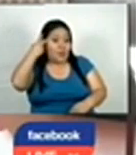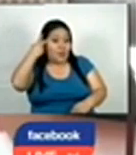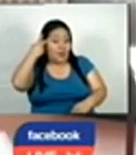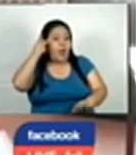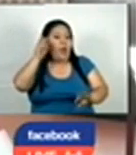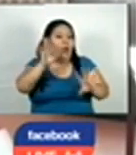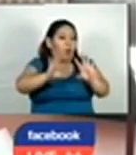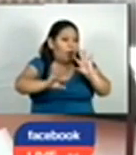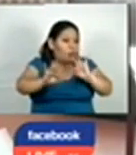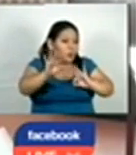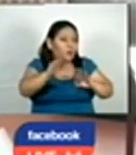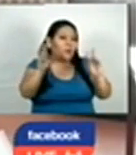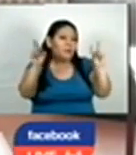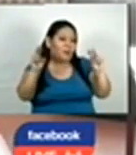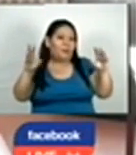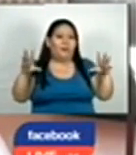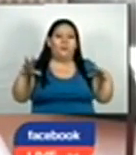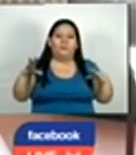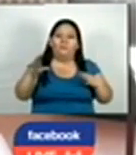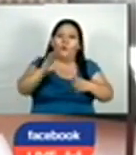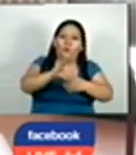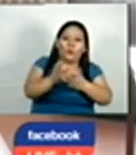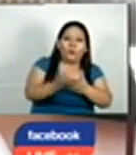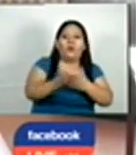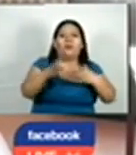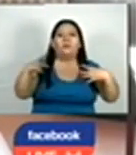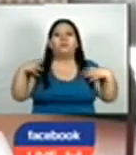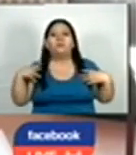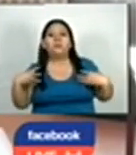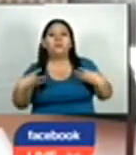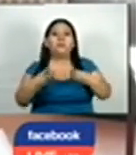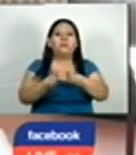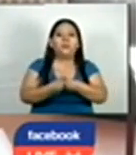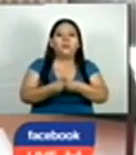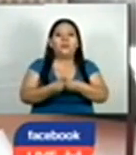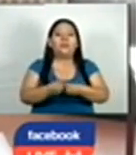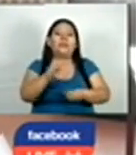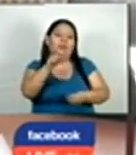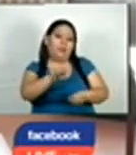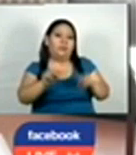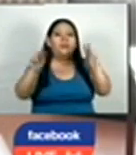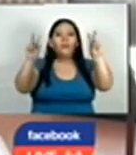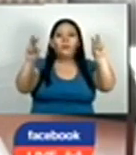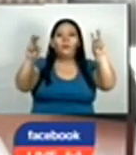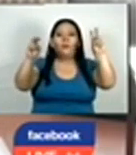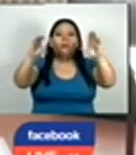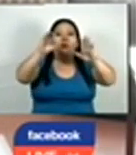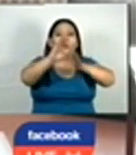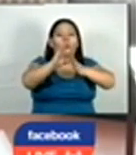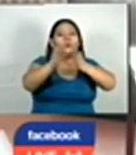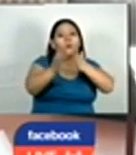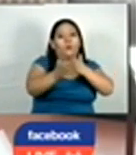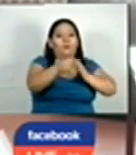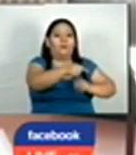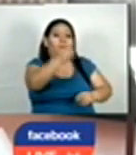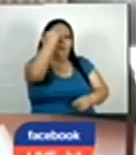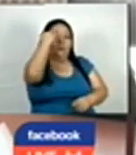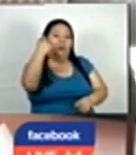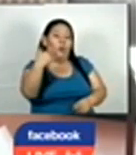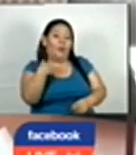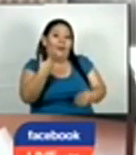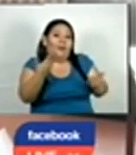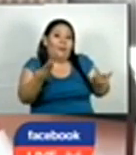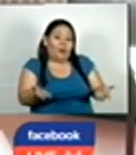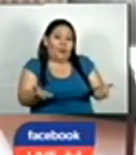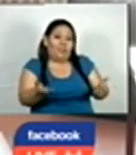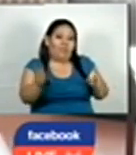factores socioculturales verdad hay factores enraizados precisamente en esta cultura de violencia contra las mujeres verdad que hacen que